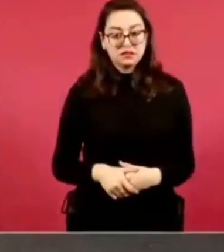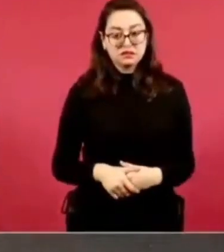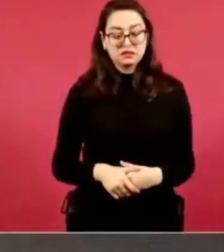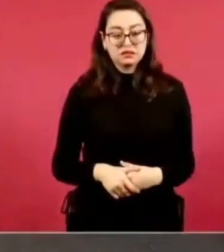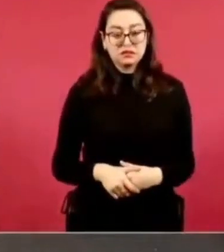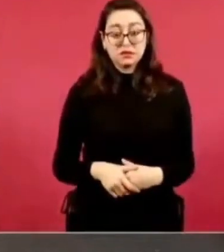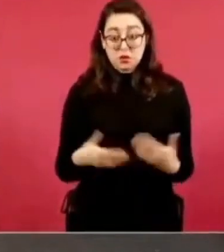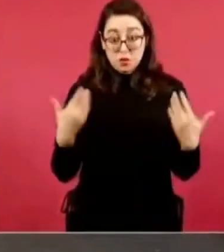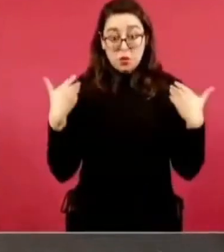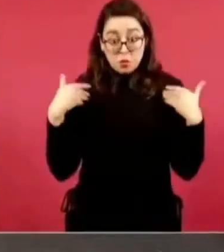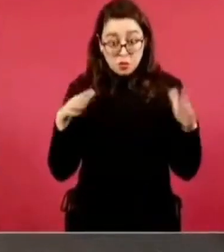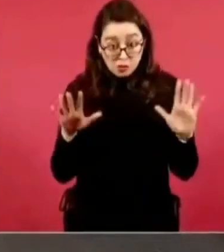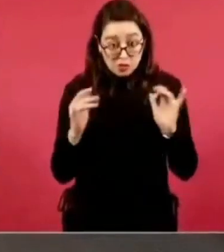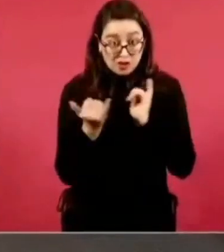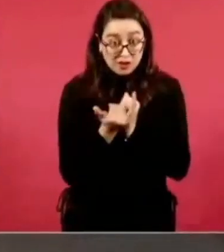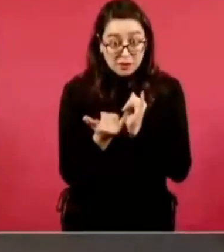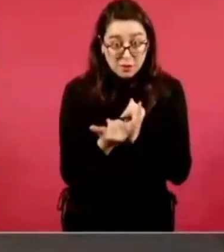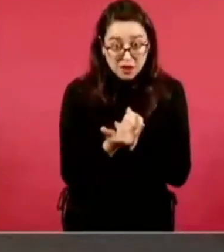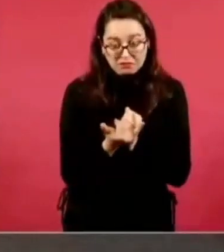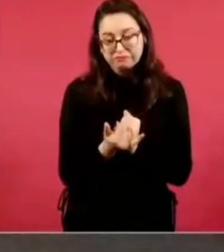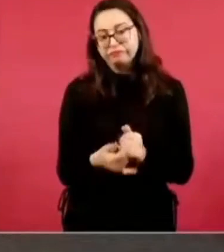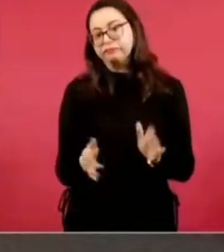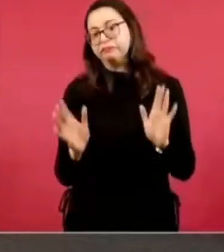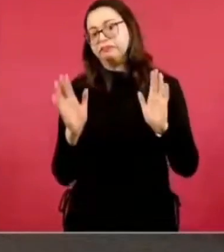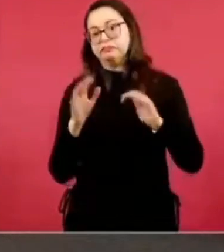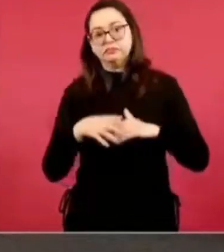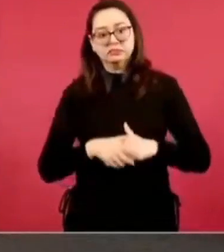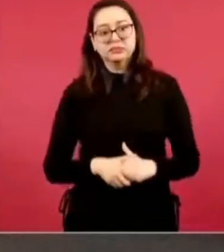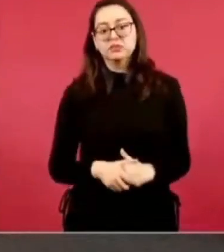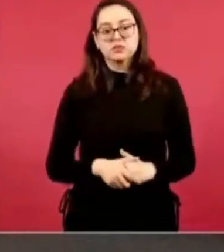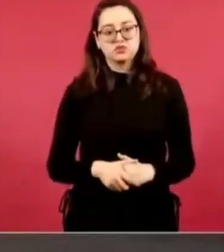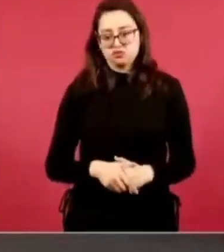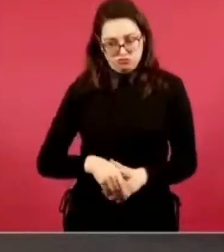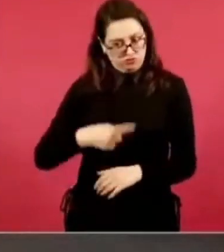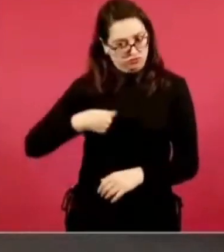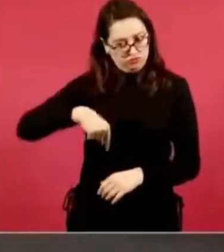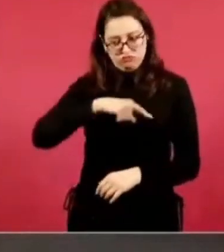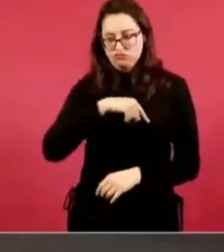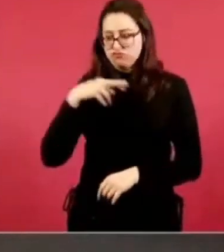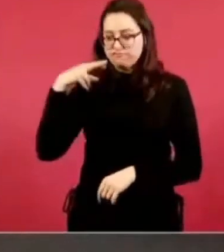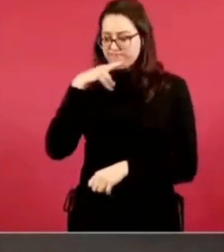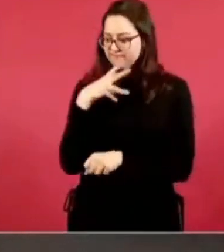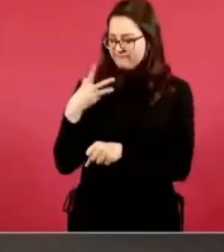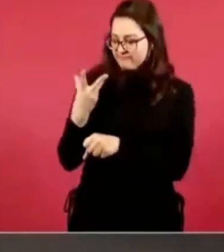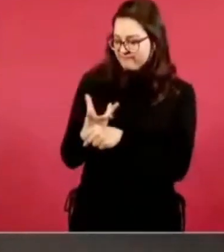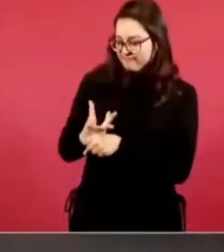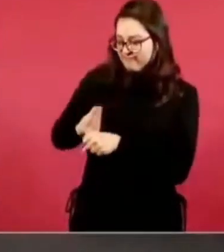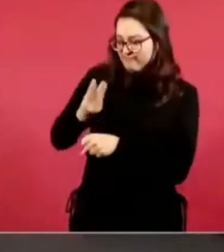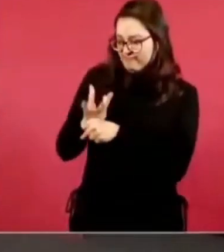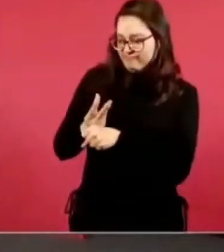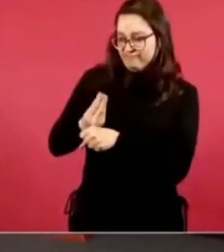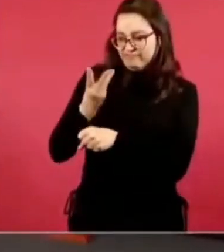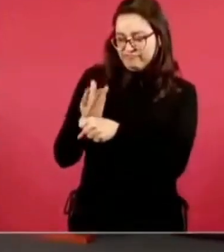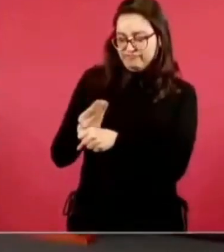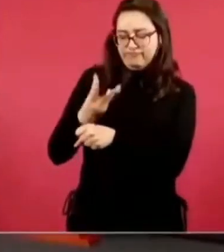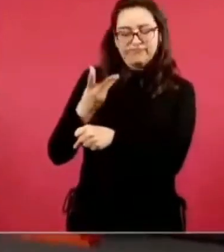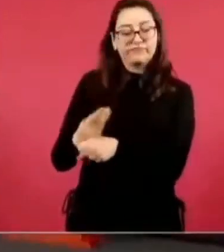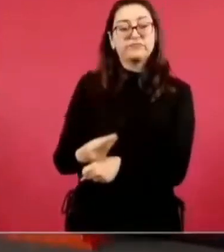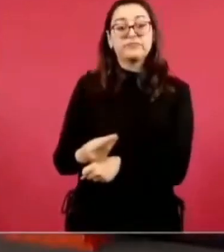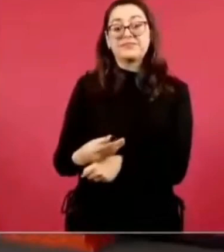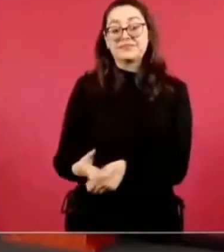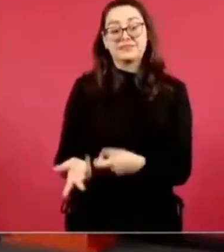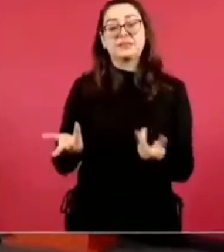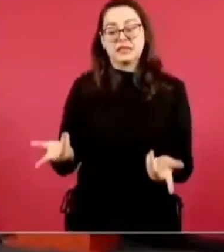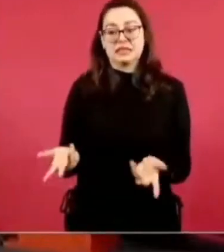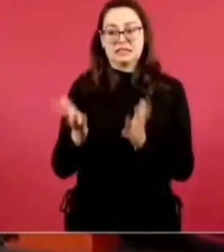Y lo resolvimos, estamos extrayendo ya un millón novecientos, cerca